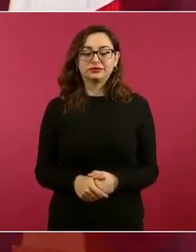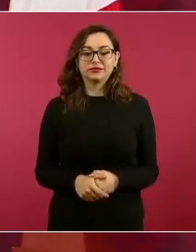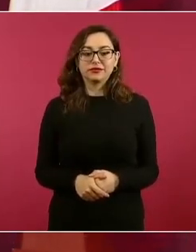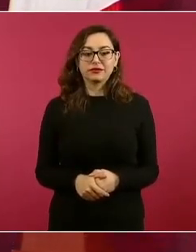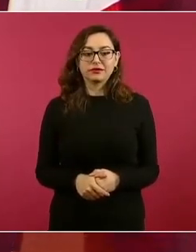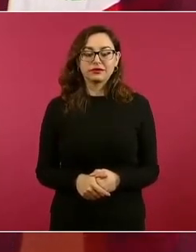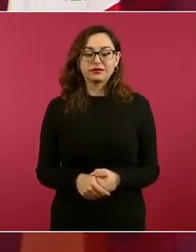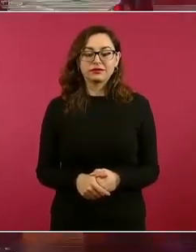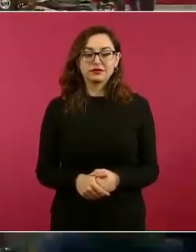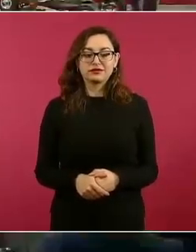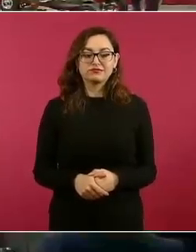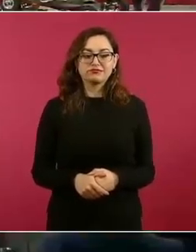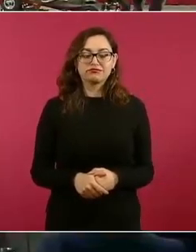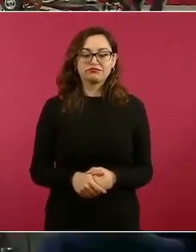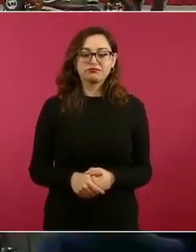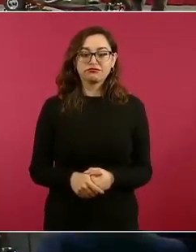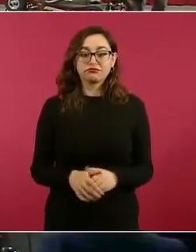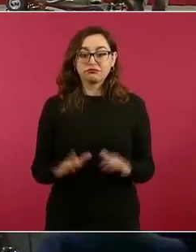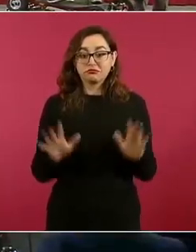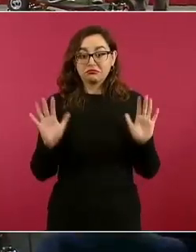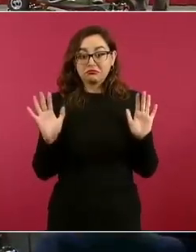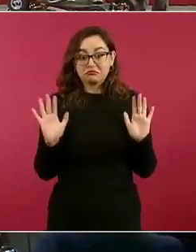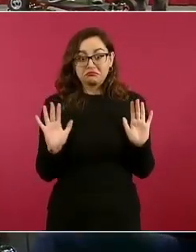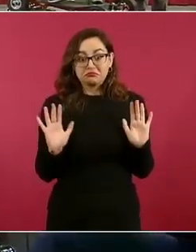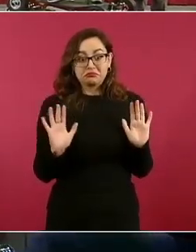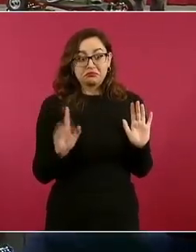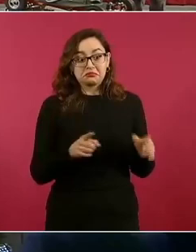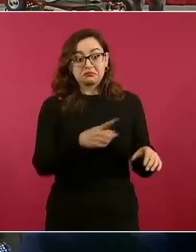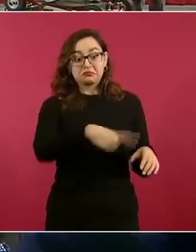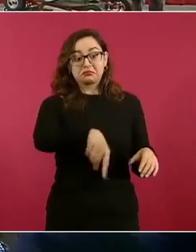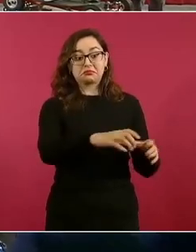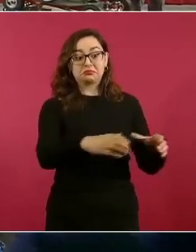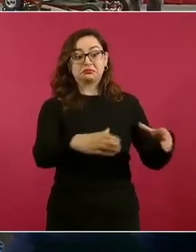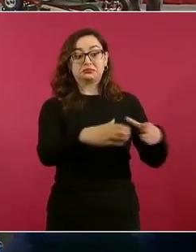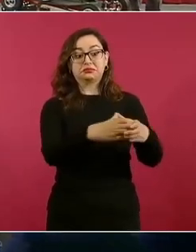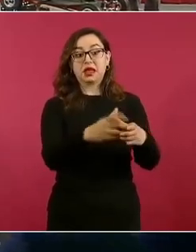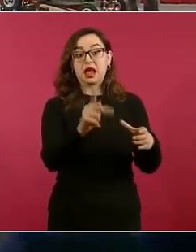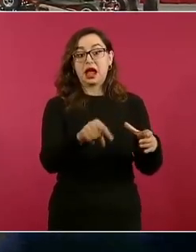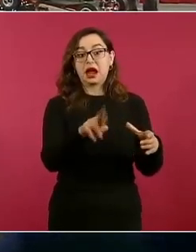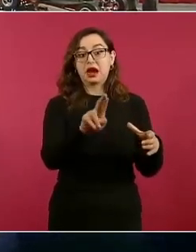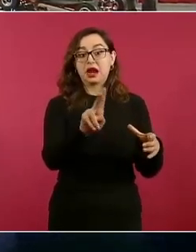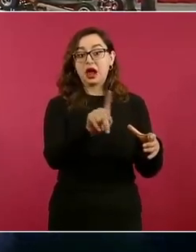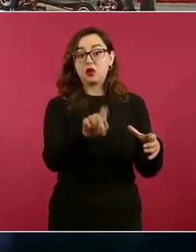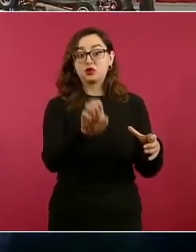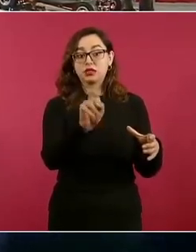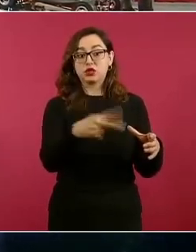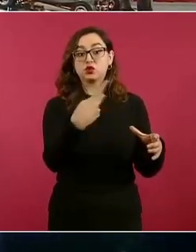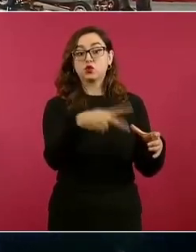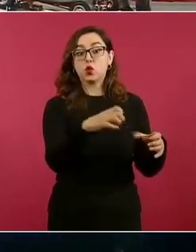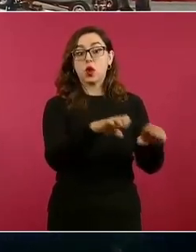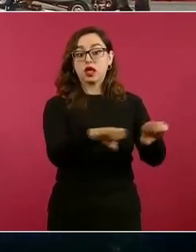del pensamiento, de la intelectualidad, del país.